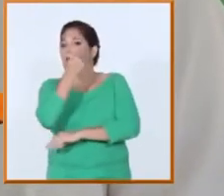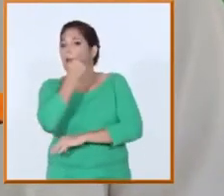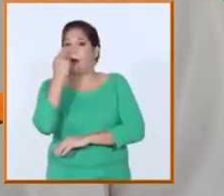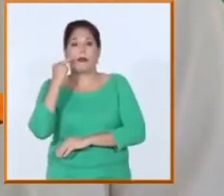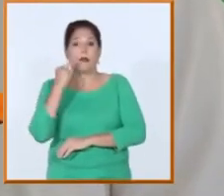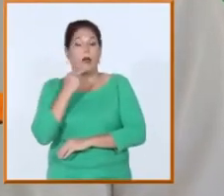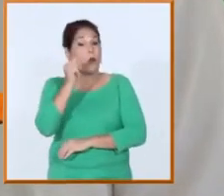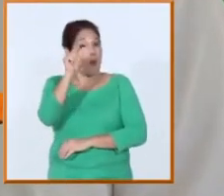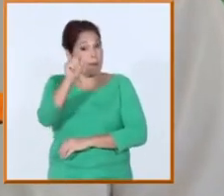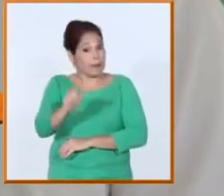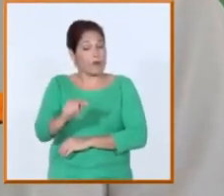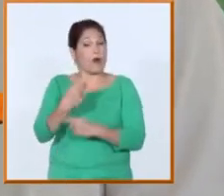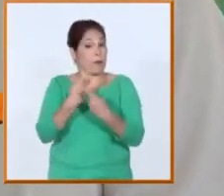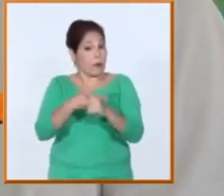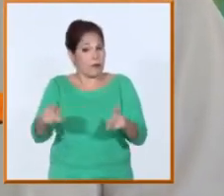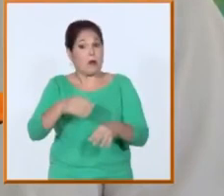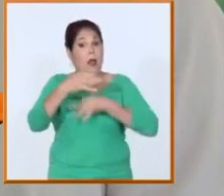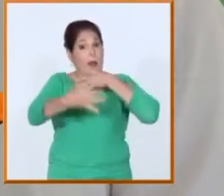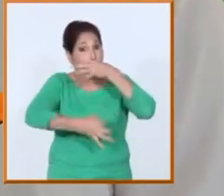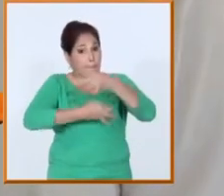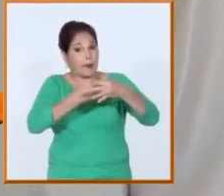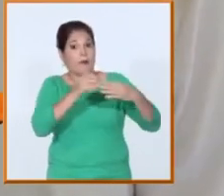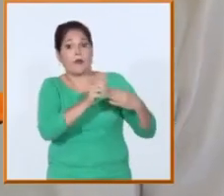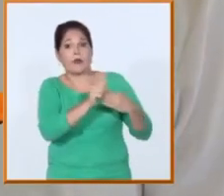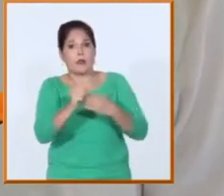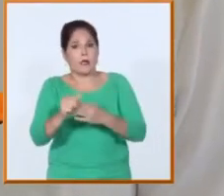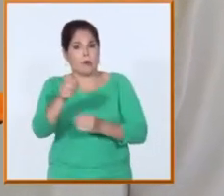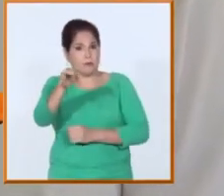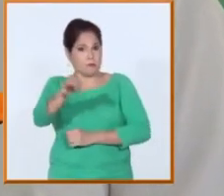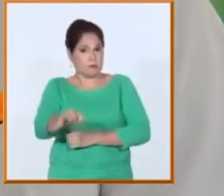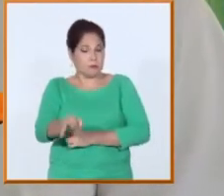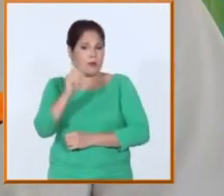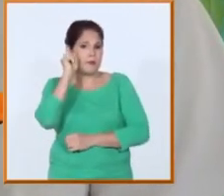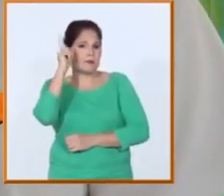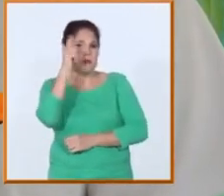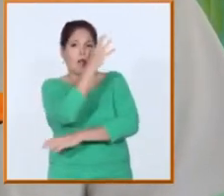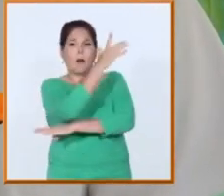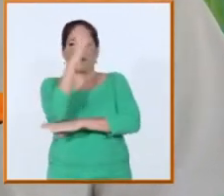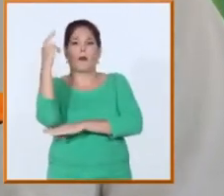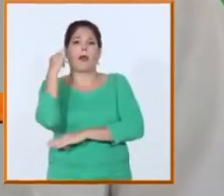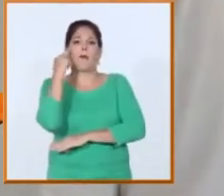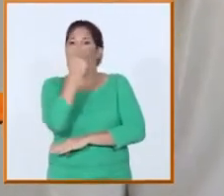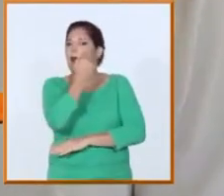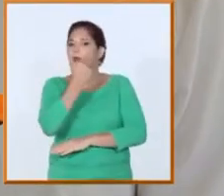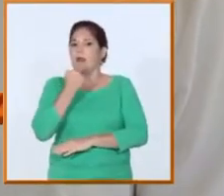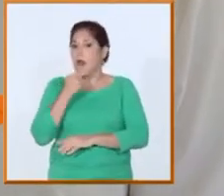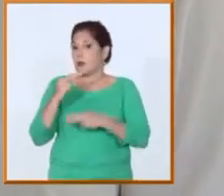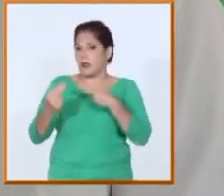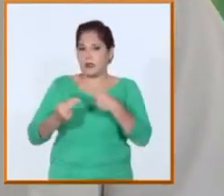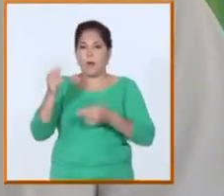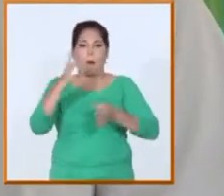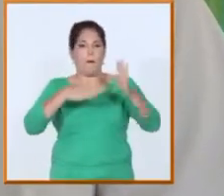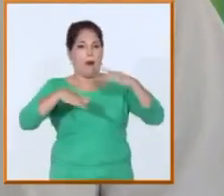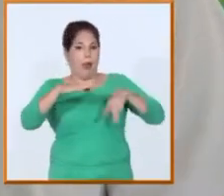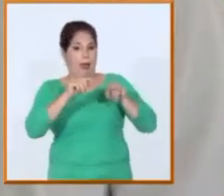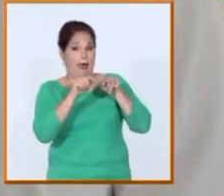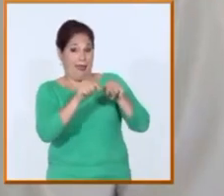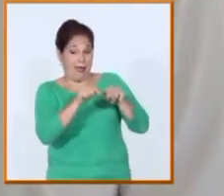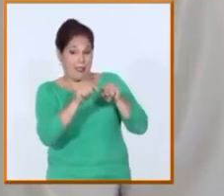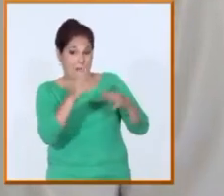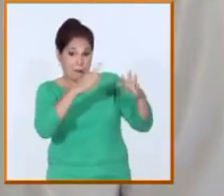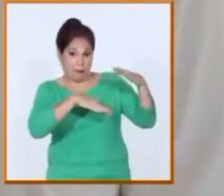preparada y excelente experiencia sobre el mismo realizamos saneamiento en la playa donde se pudo